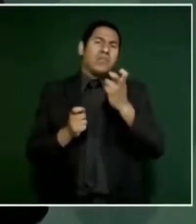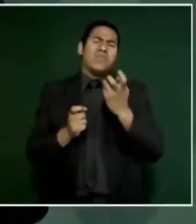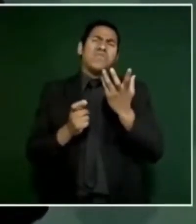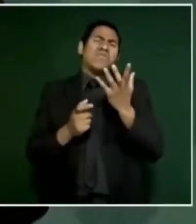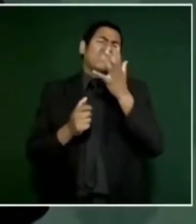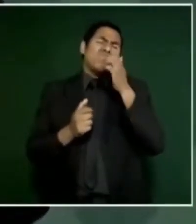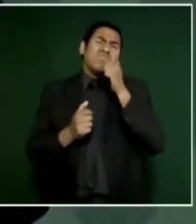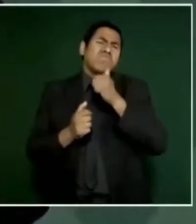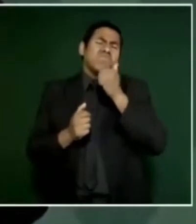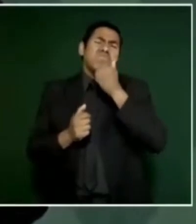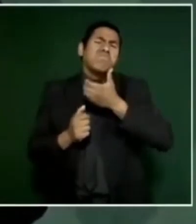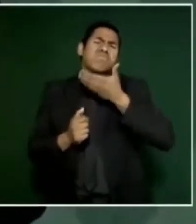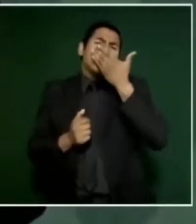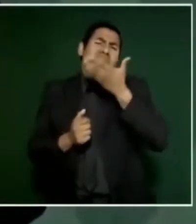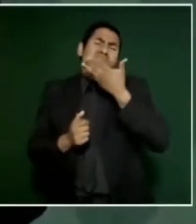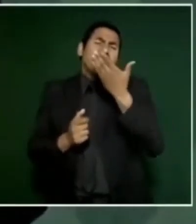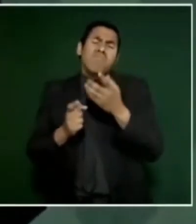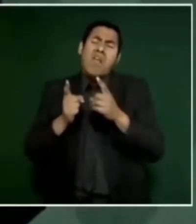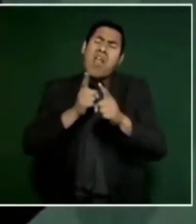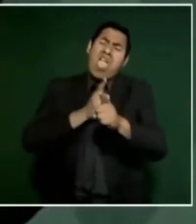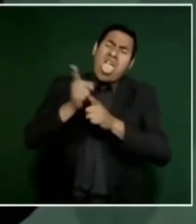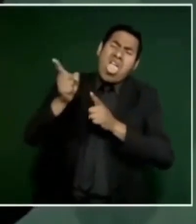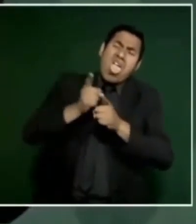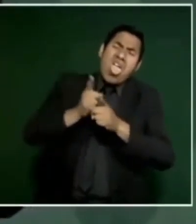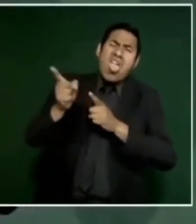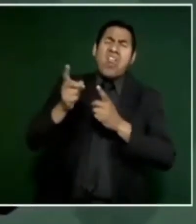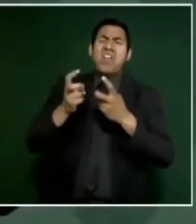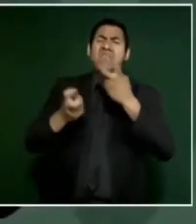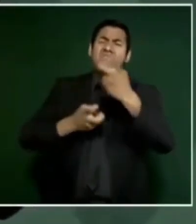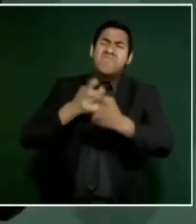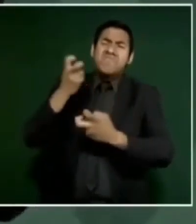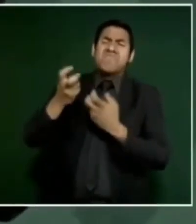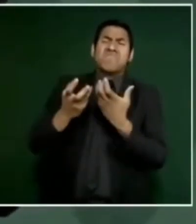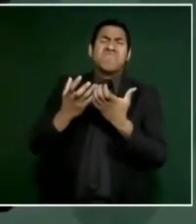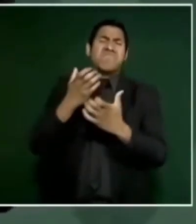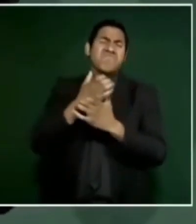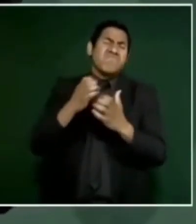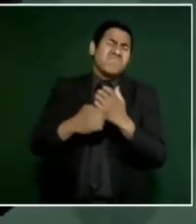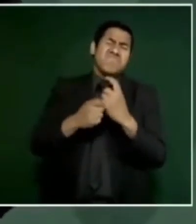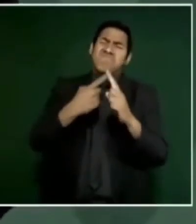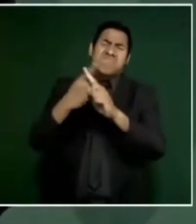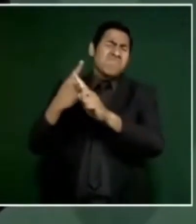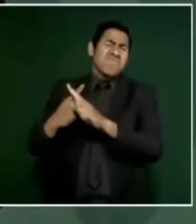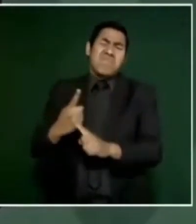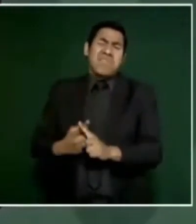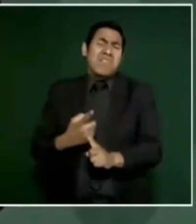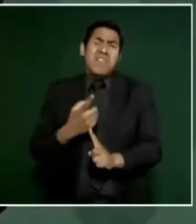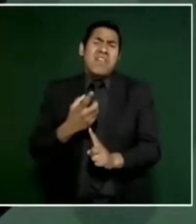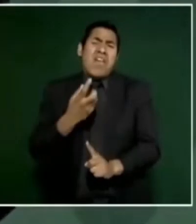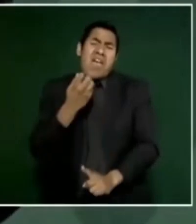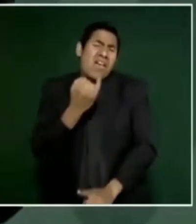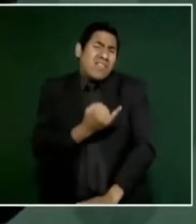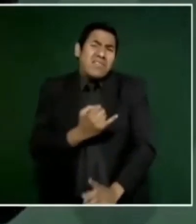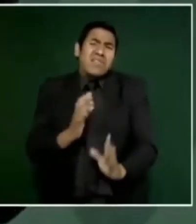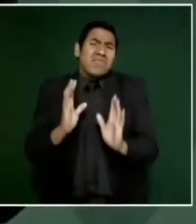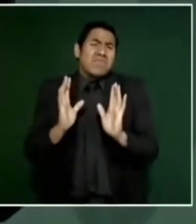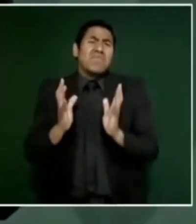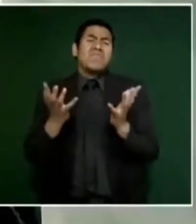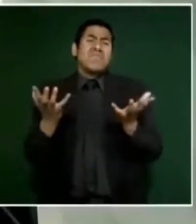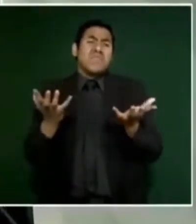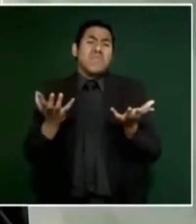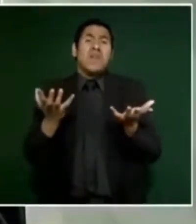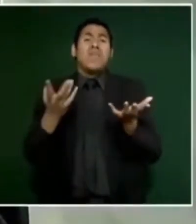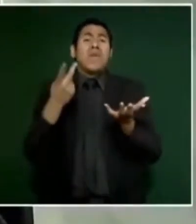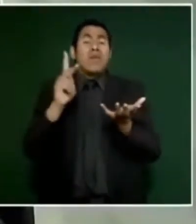de todo tipo. Pero si no hay